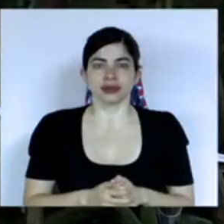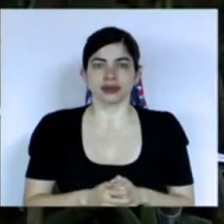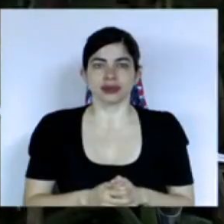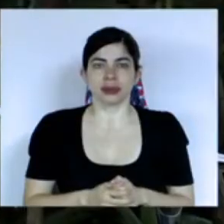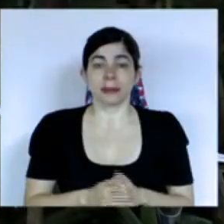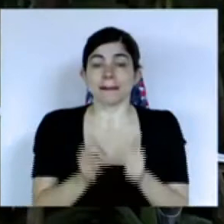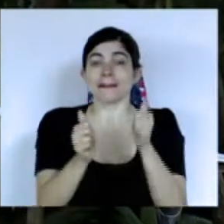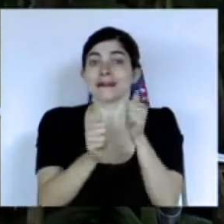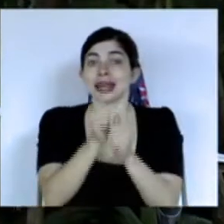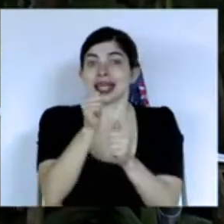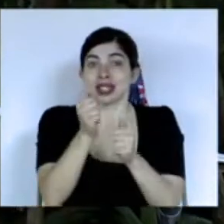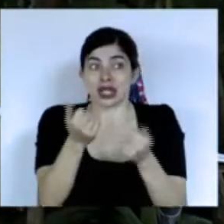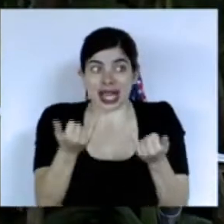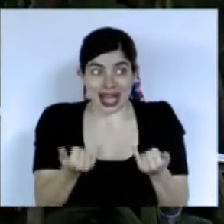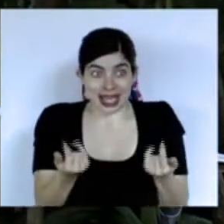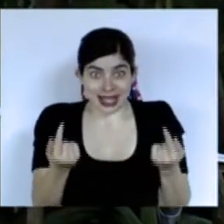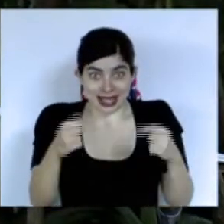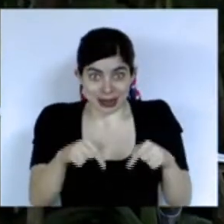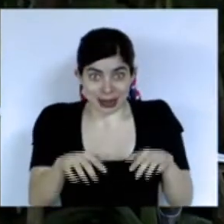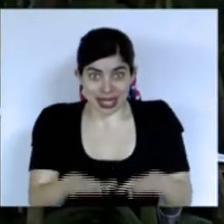la mayoría que estamos acá